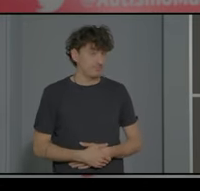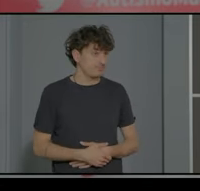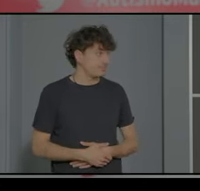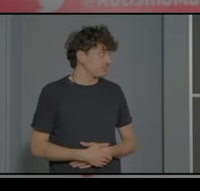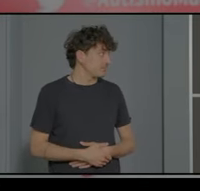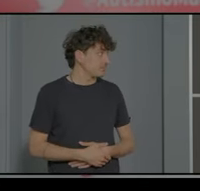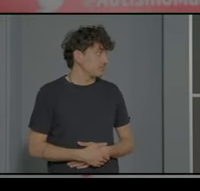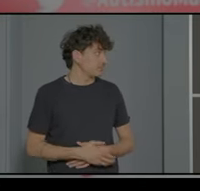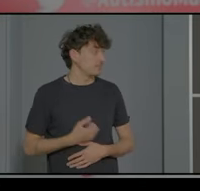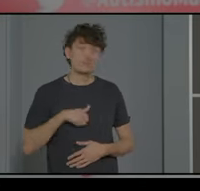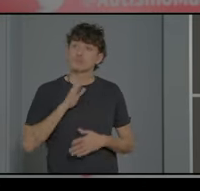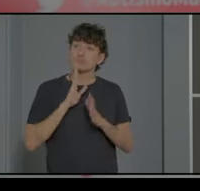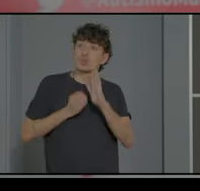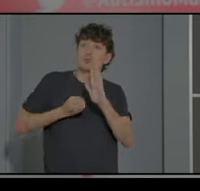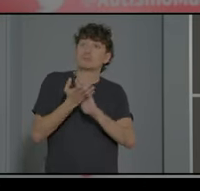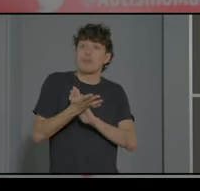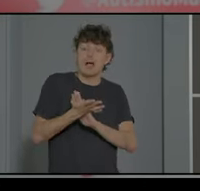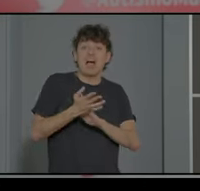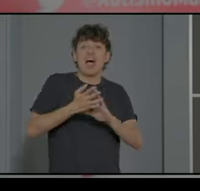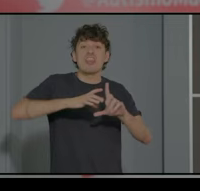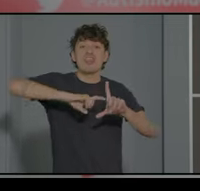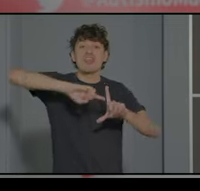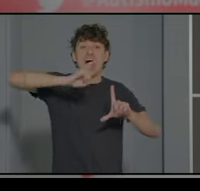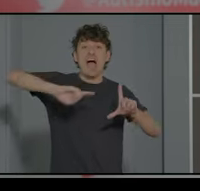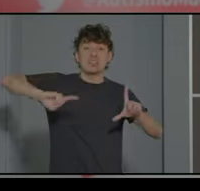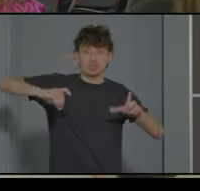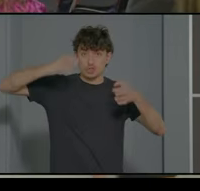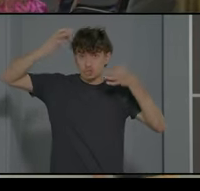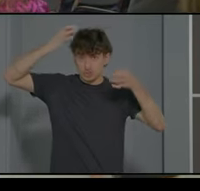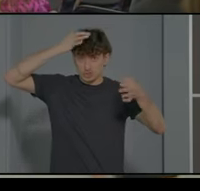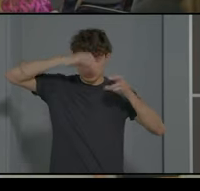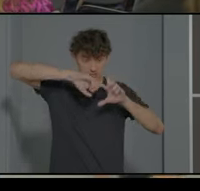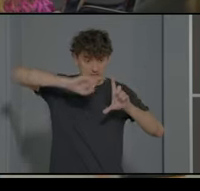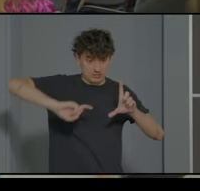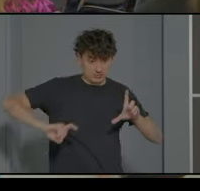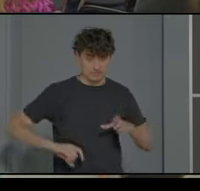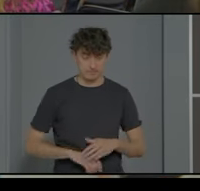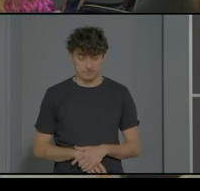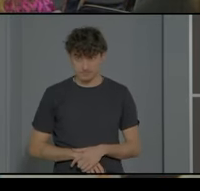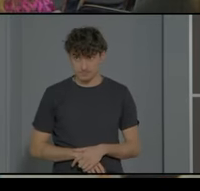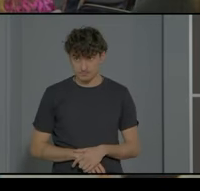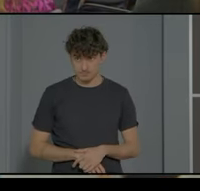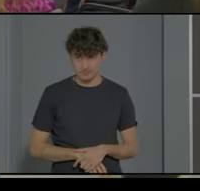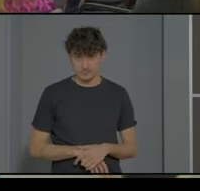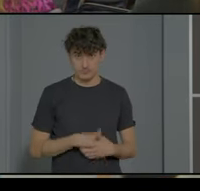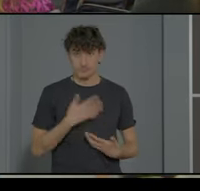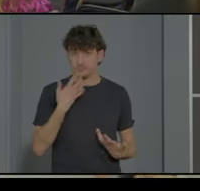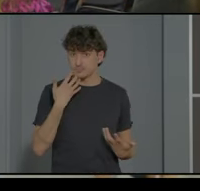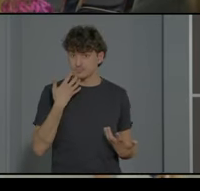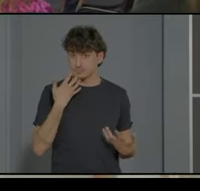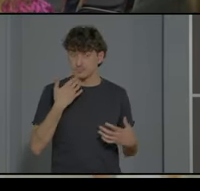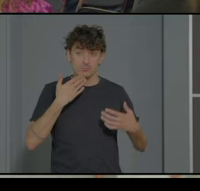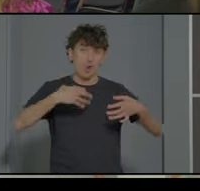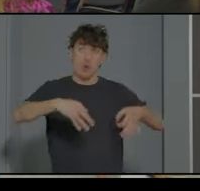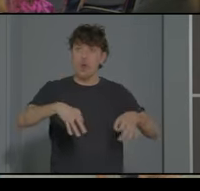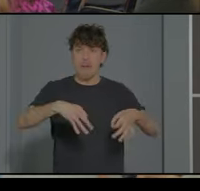Os comentaba a nivel de datos si nos planteamos con una distribución normal